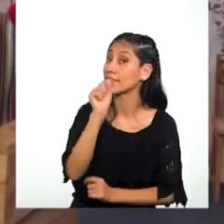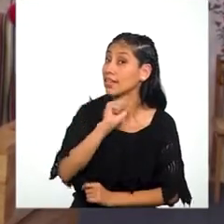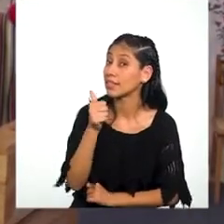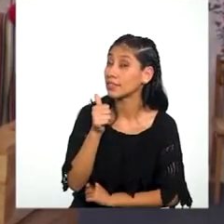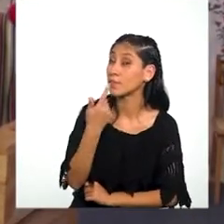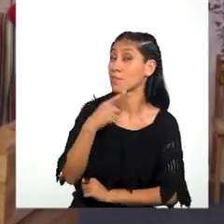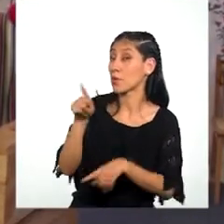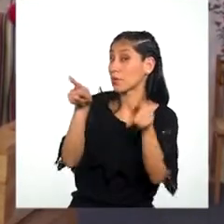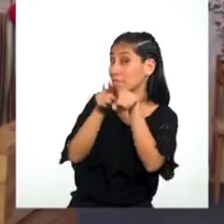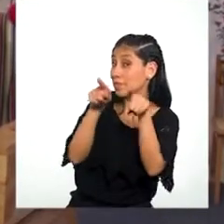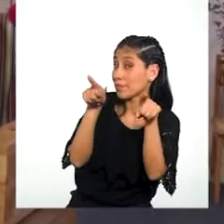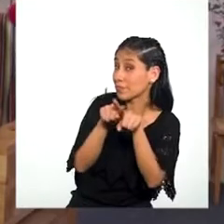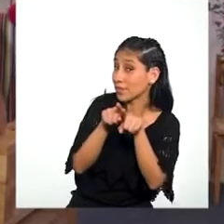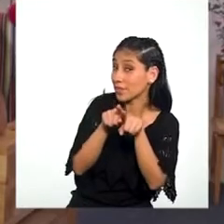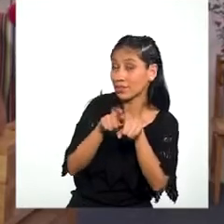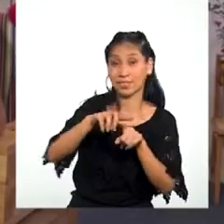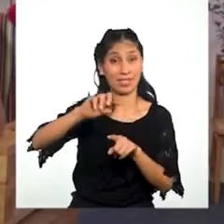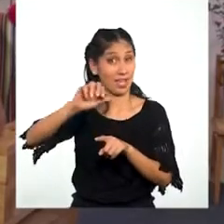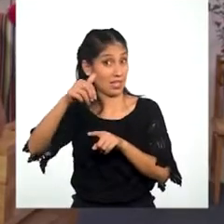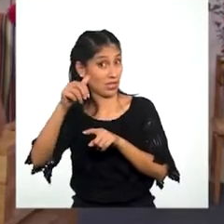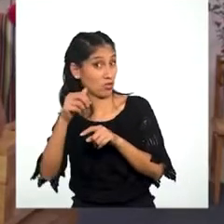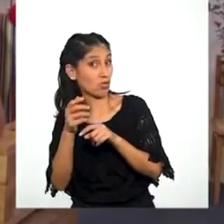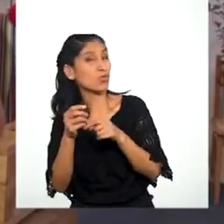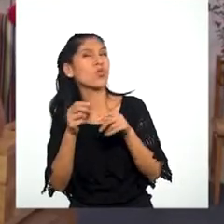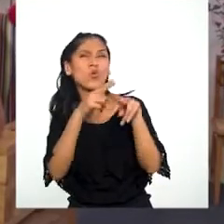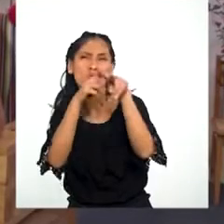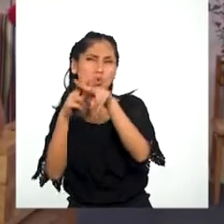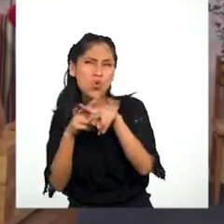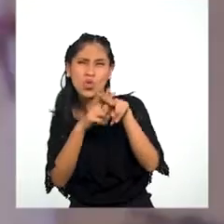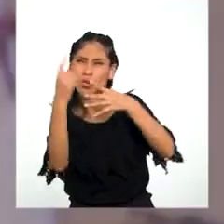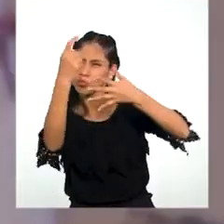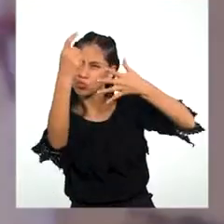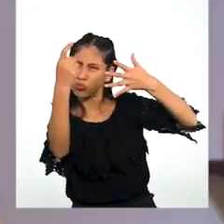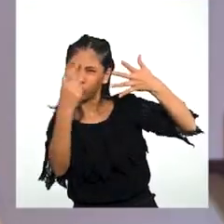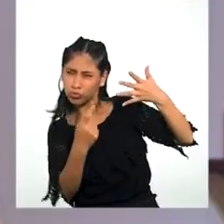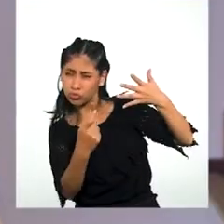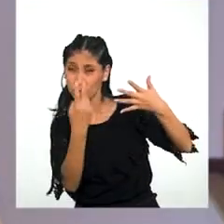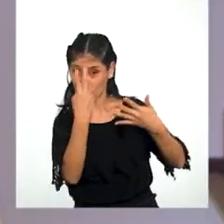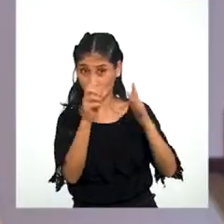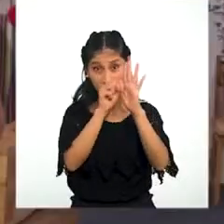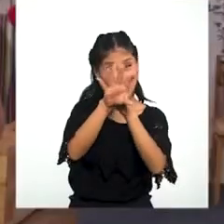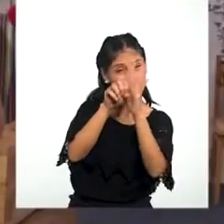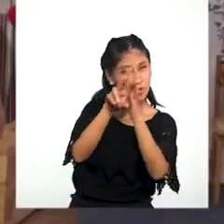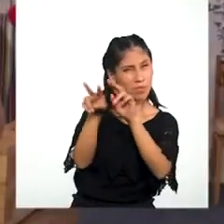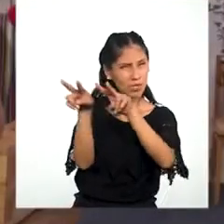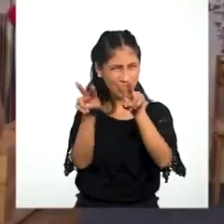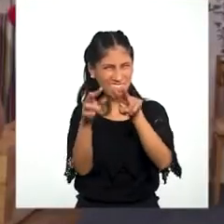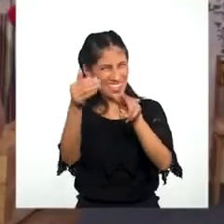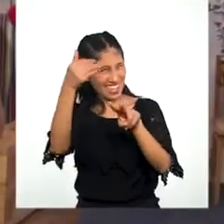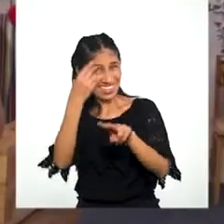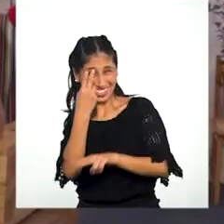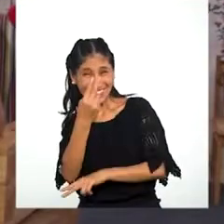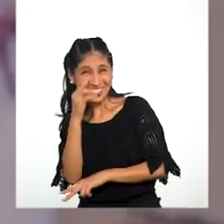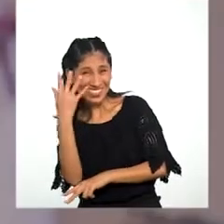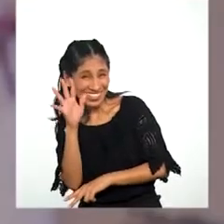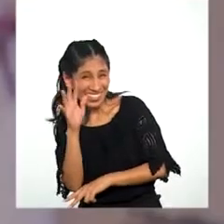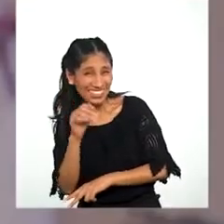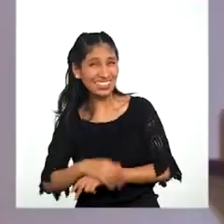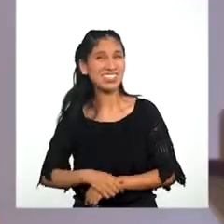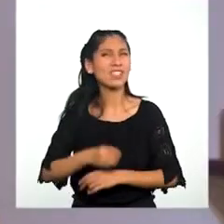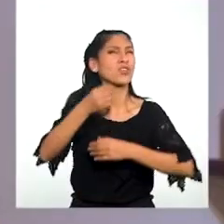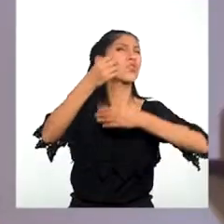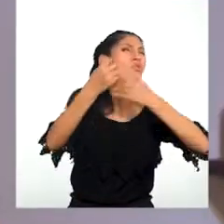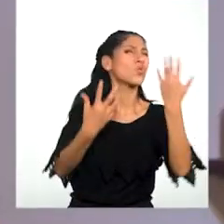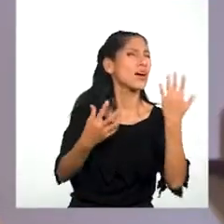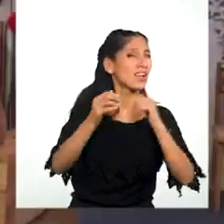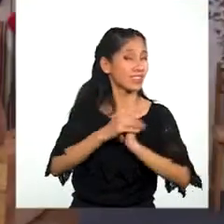Pero también Hay otras formas De cuidarnos Como vimos en el video Que buscamos el otro día ¿Y cuáles